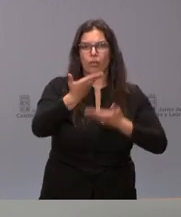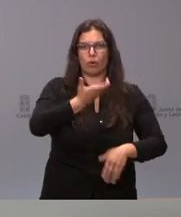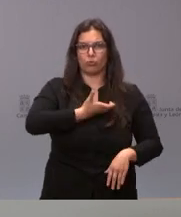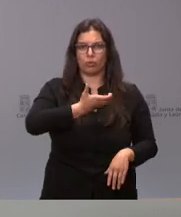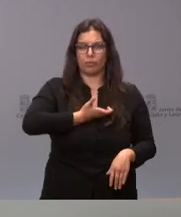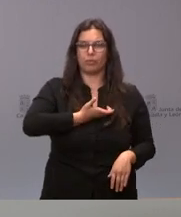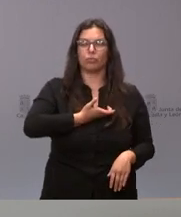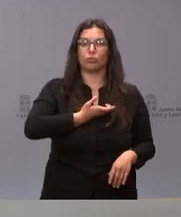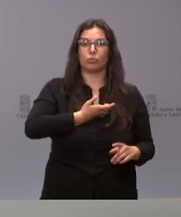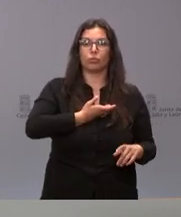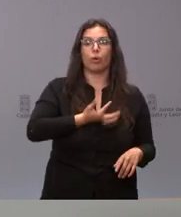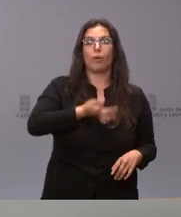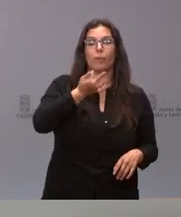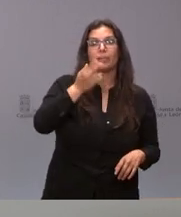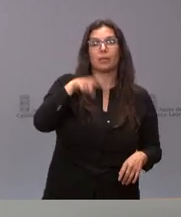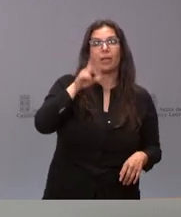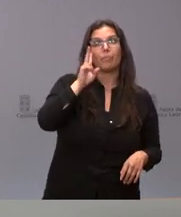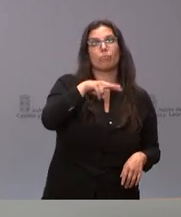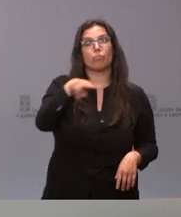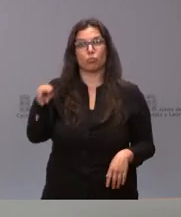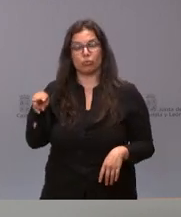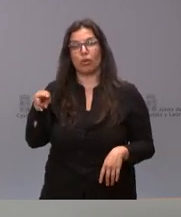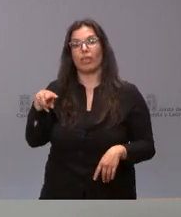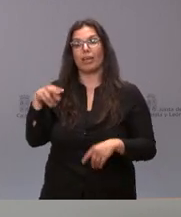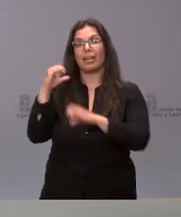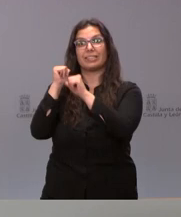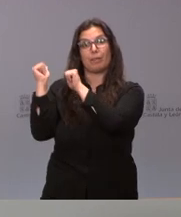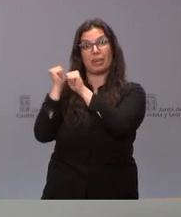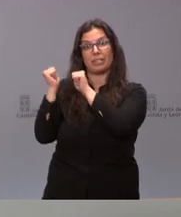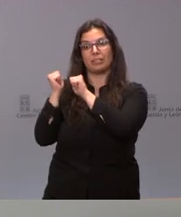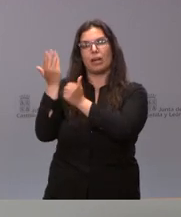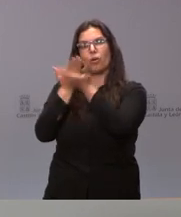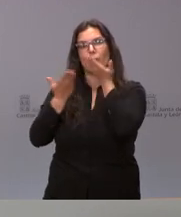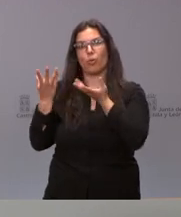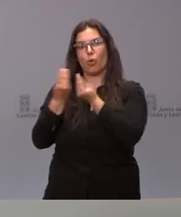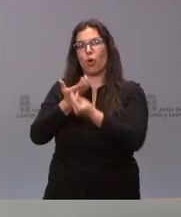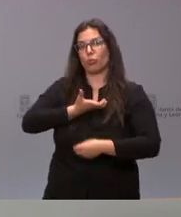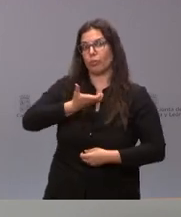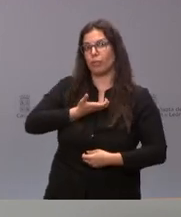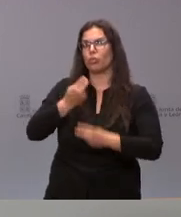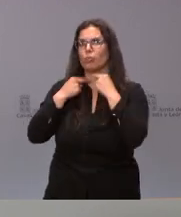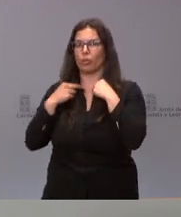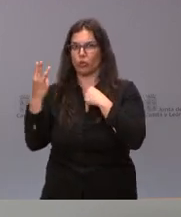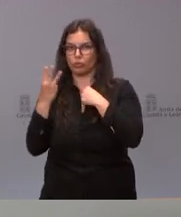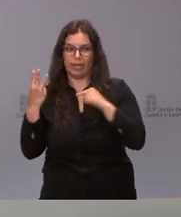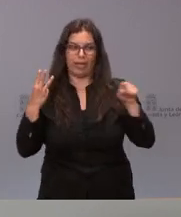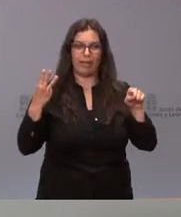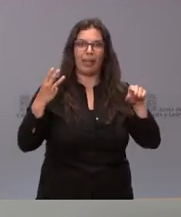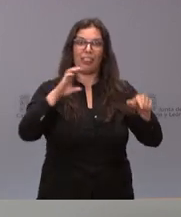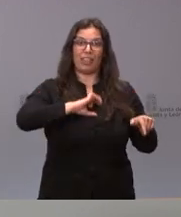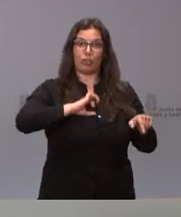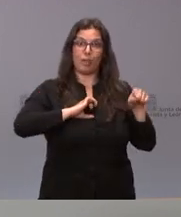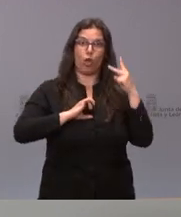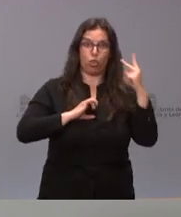en este caso y en el Museo de Semana Santa con Ayuntamiento y Diputación ambas inversiones para la provincia de Zamora. Hemos llevado